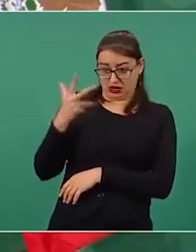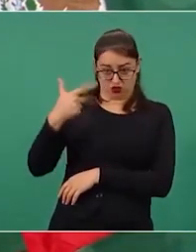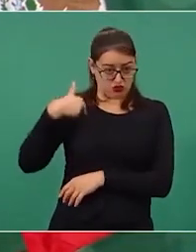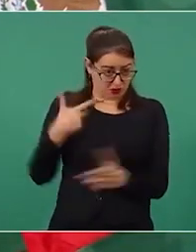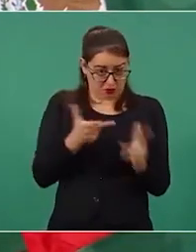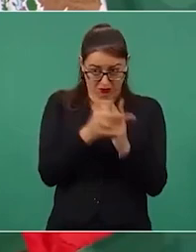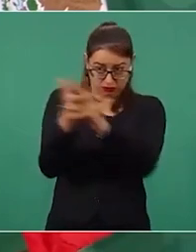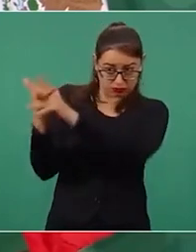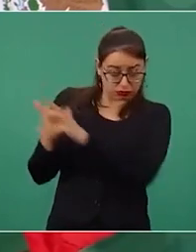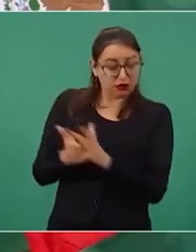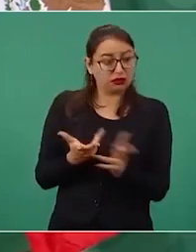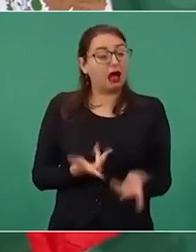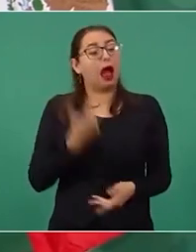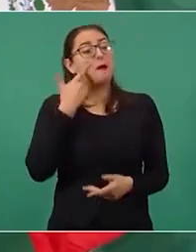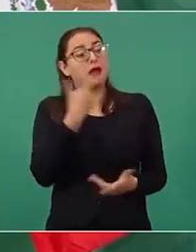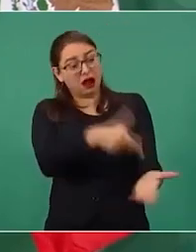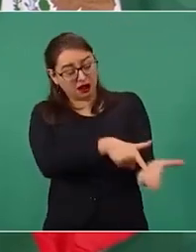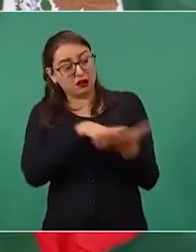Llegó a decir eso.